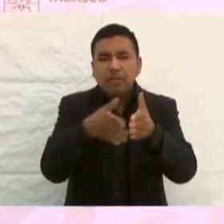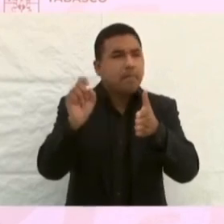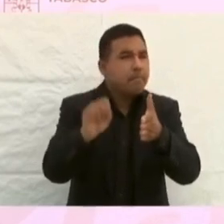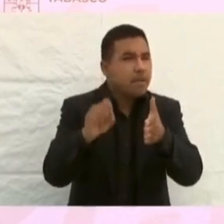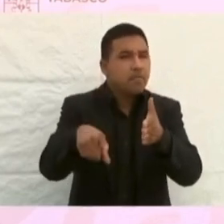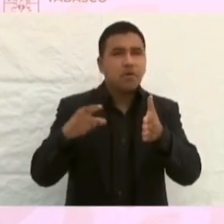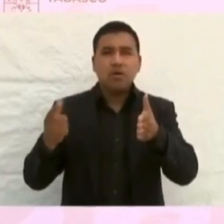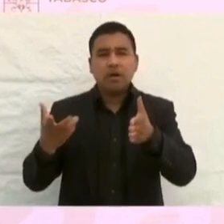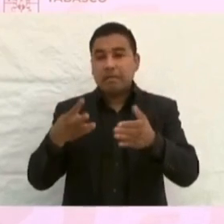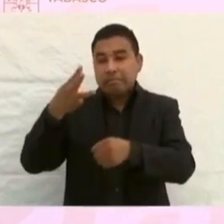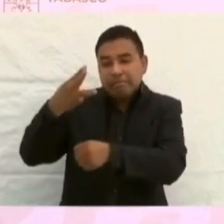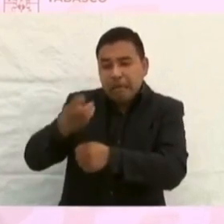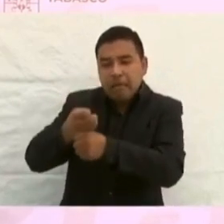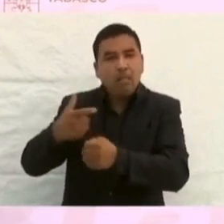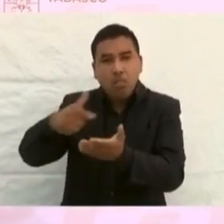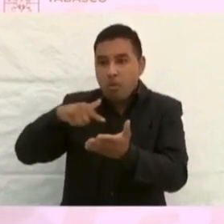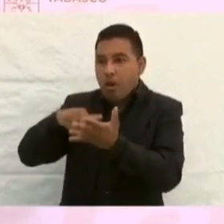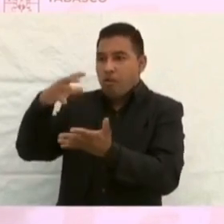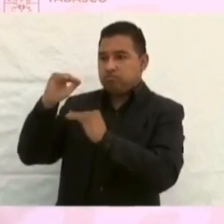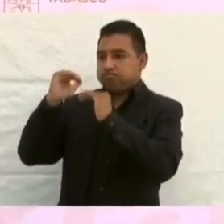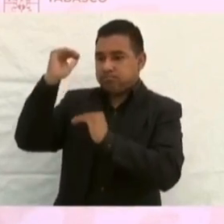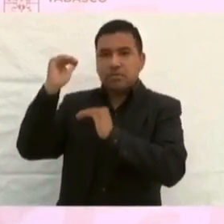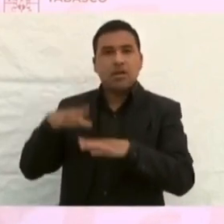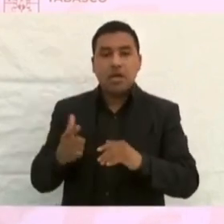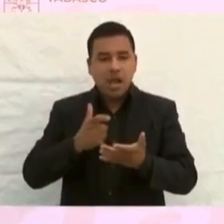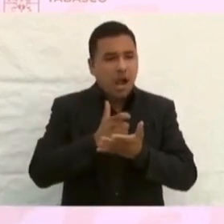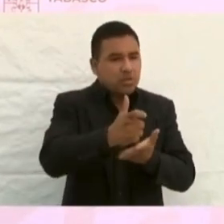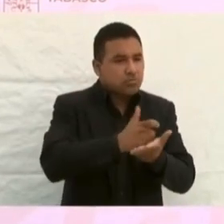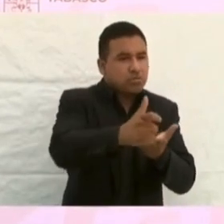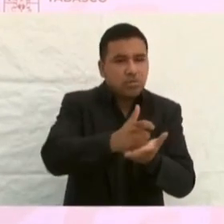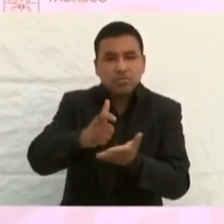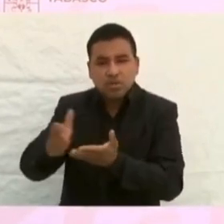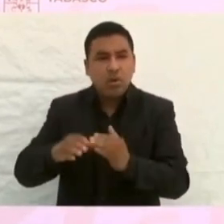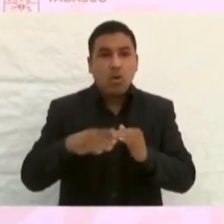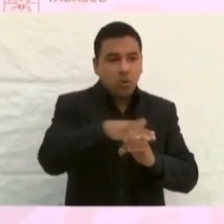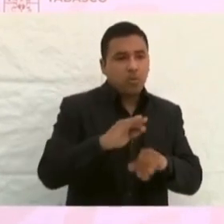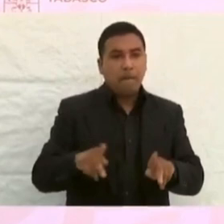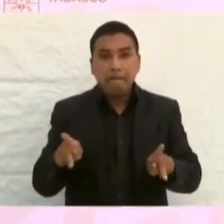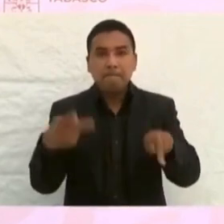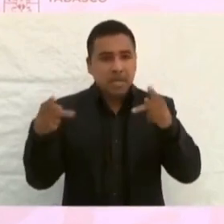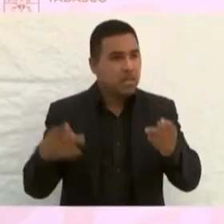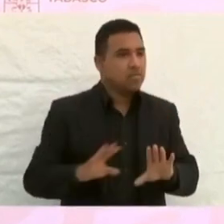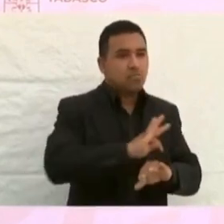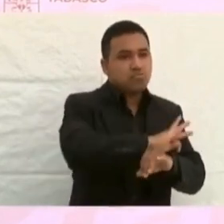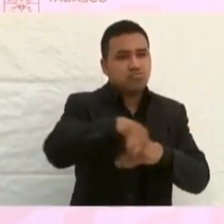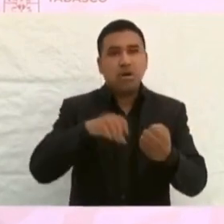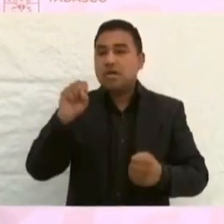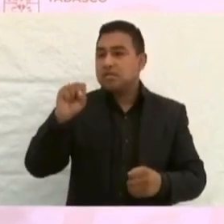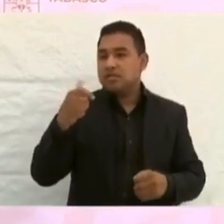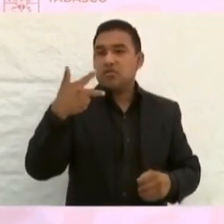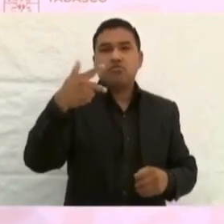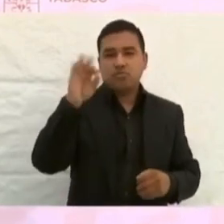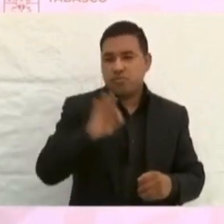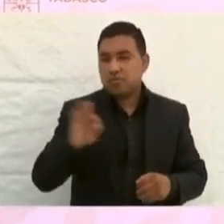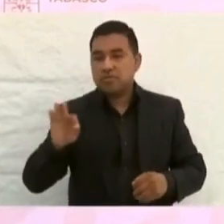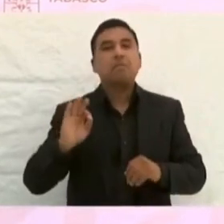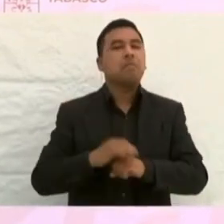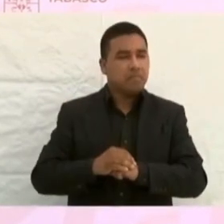ocupamos el tercer lugar en la medición de gastos de operación con respecto a las ventas totales, con un 68%.